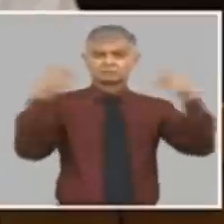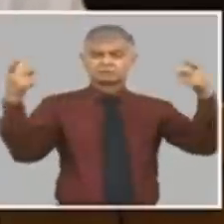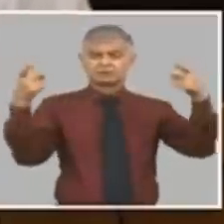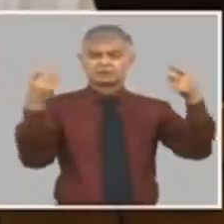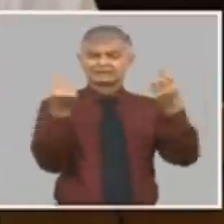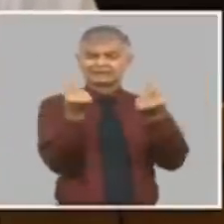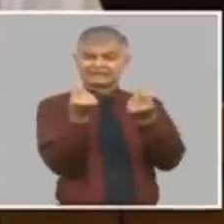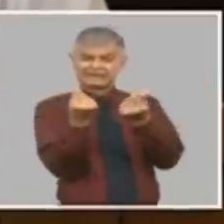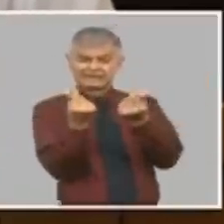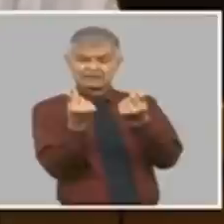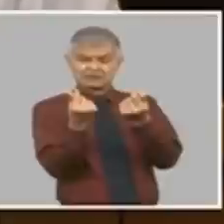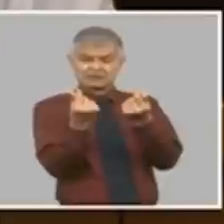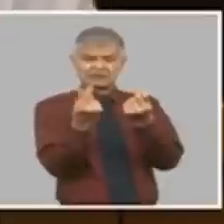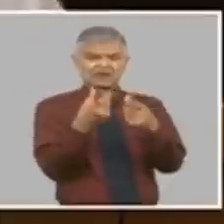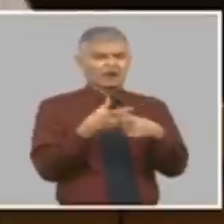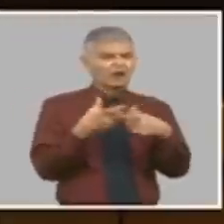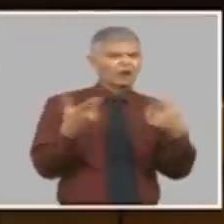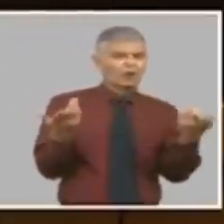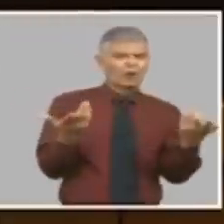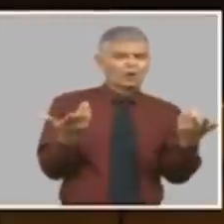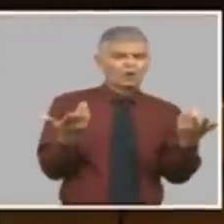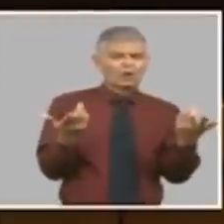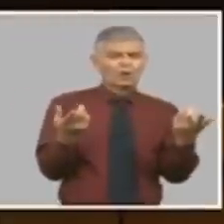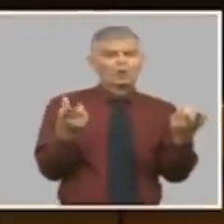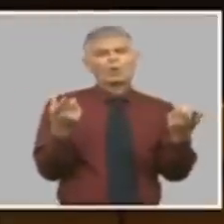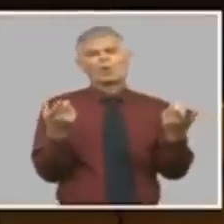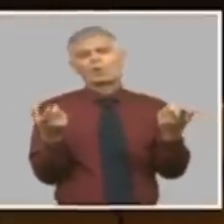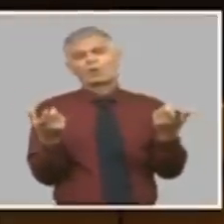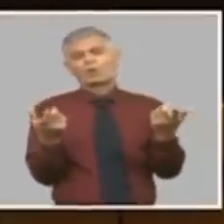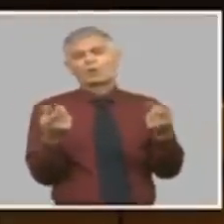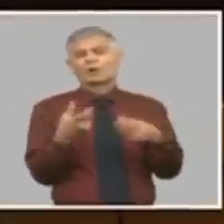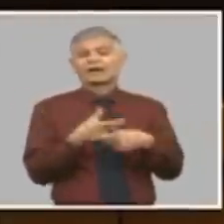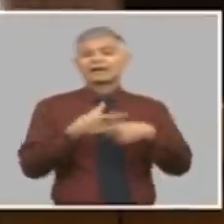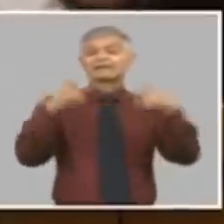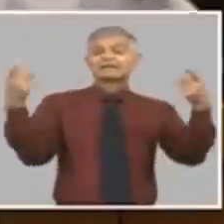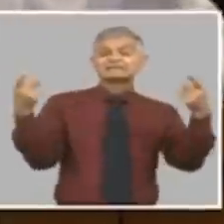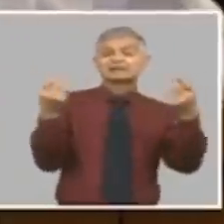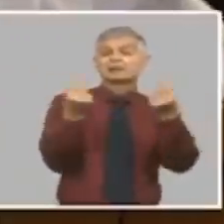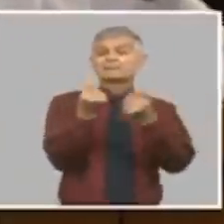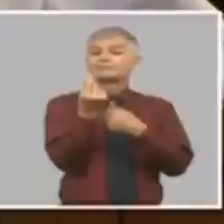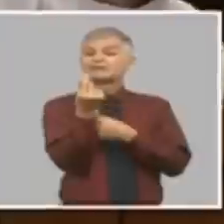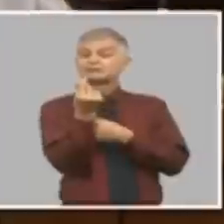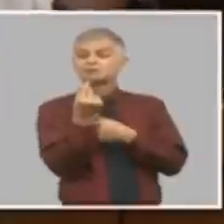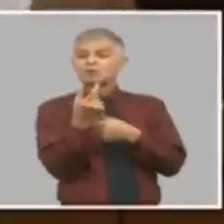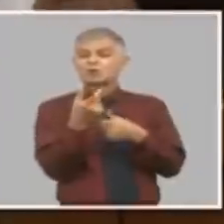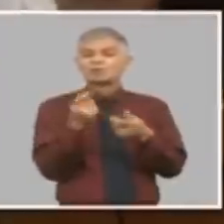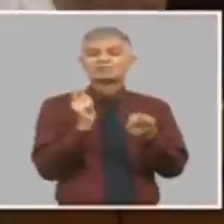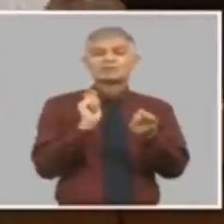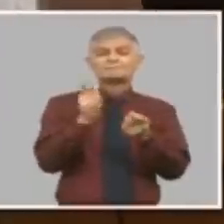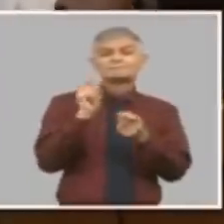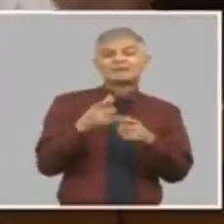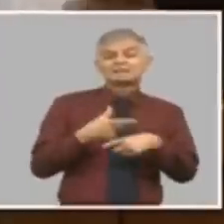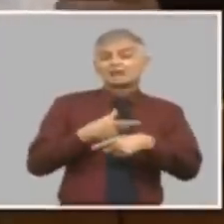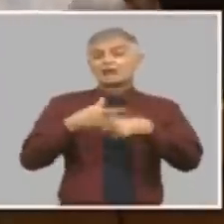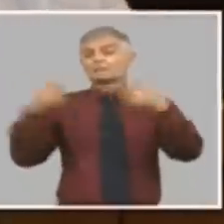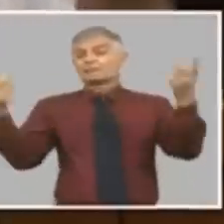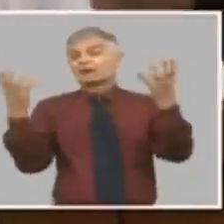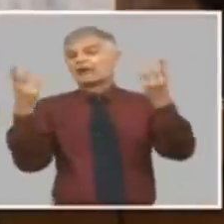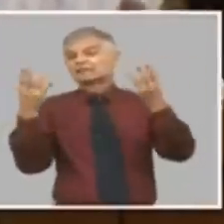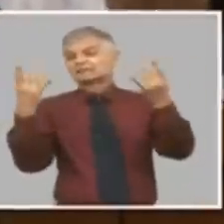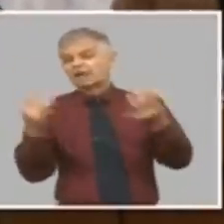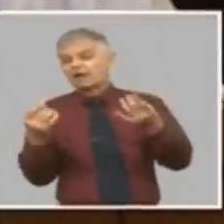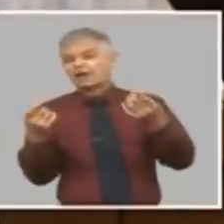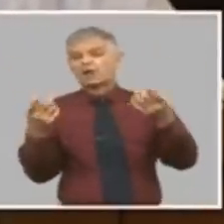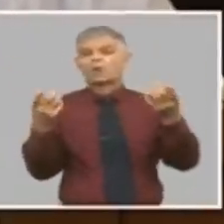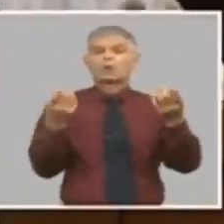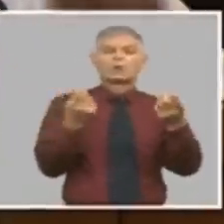hablando de crecimiento de precios mayoristas o de crecimiento de precios minoristas miren el crecimiento de precios mayoristas se llama